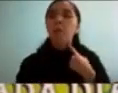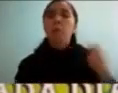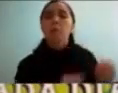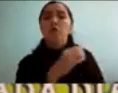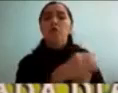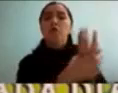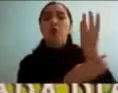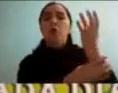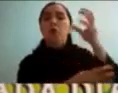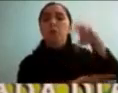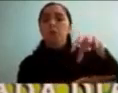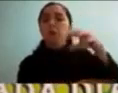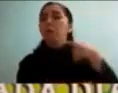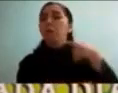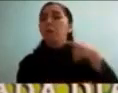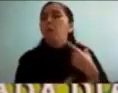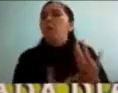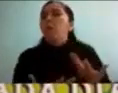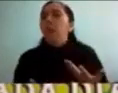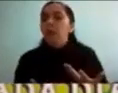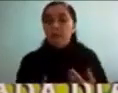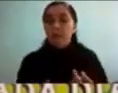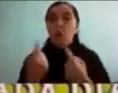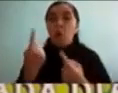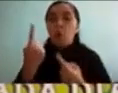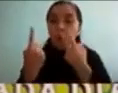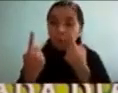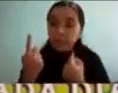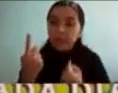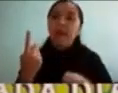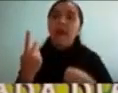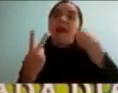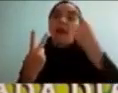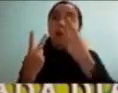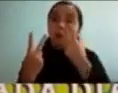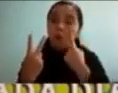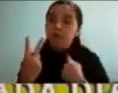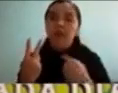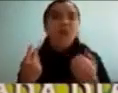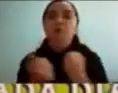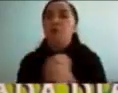pregunta para cada día que evidentemente yo no podía esperar así que igual avanzaba más en los días